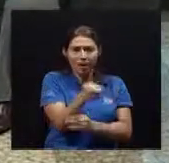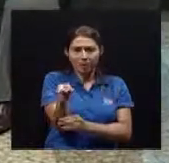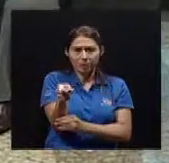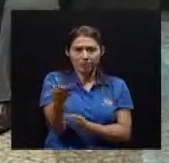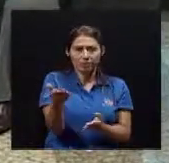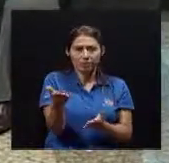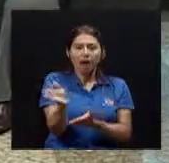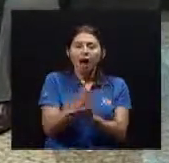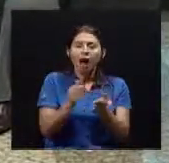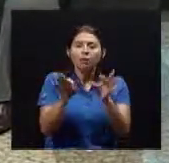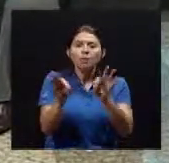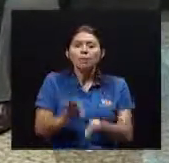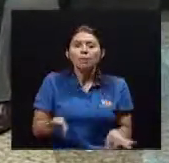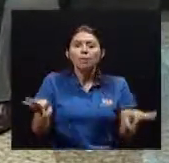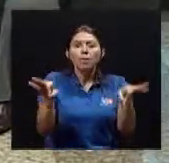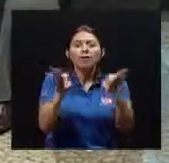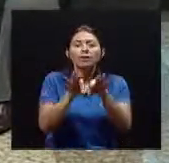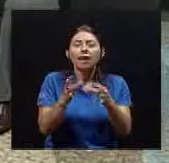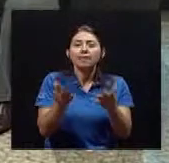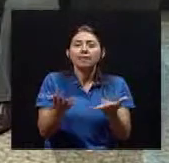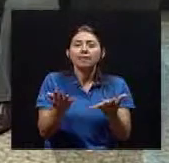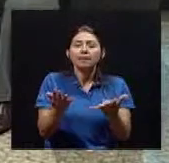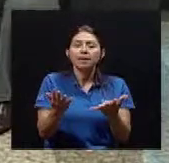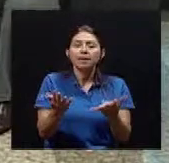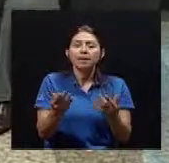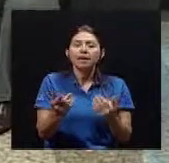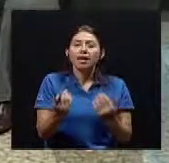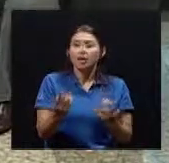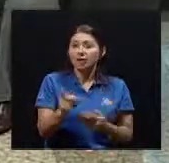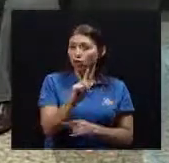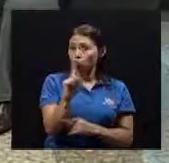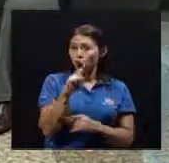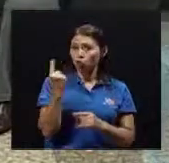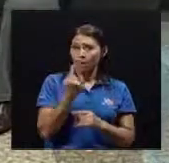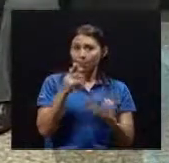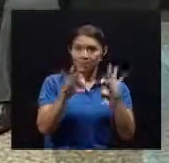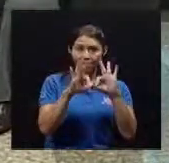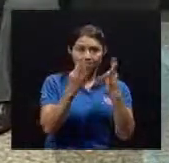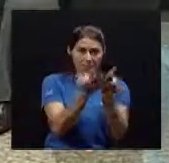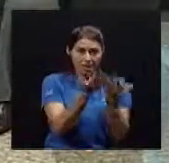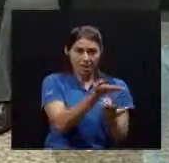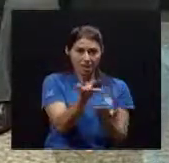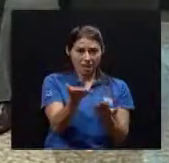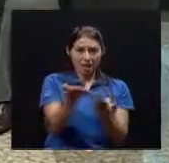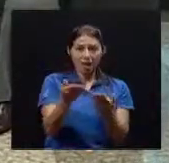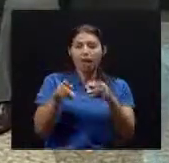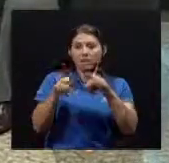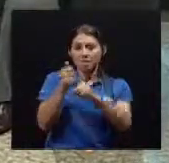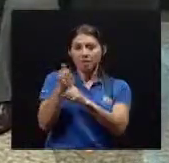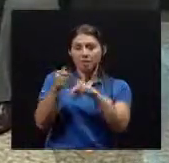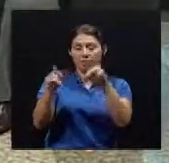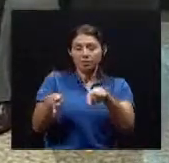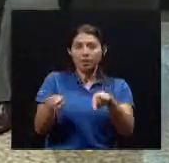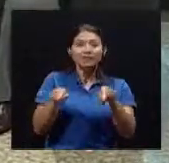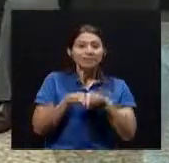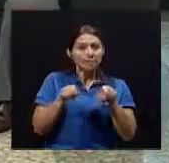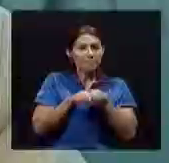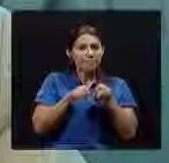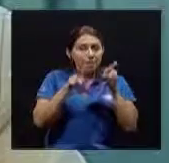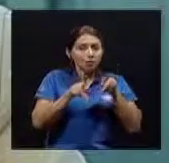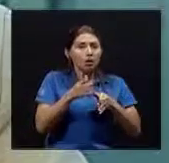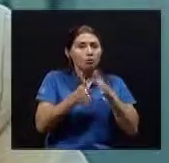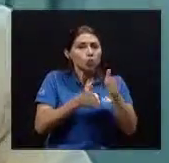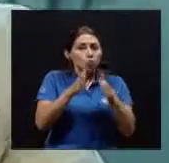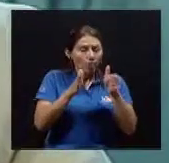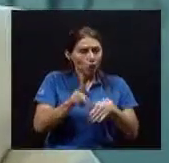Pues Importante Me imagino Es el conocimiento No solo De las familiares Y de los adultos mayores Sino también De estos profesionales De salud